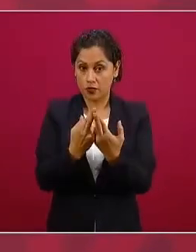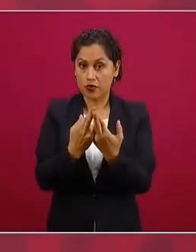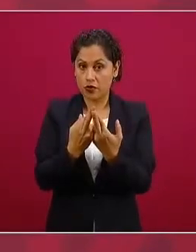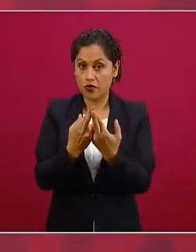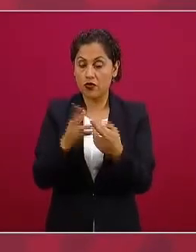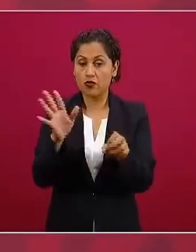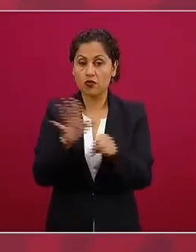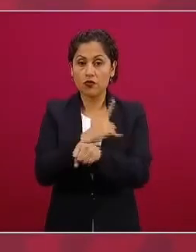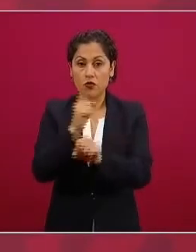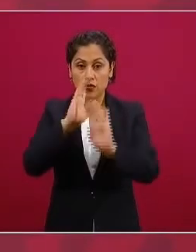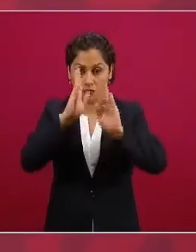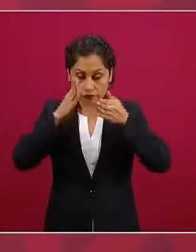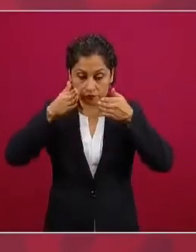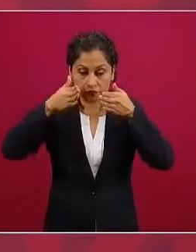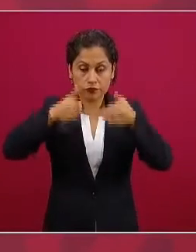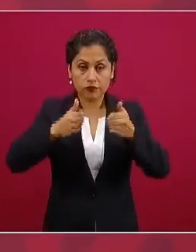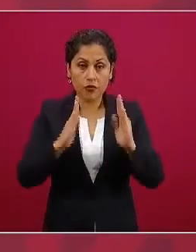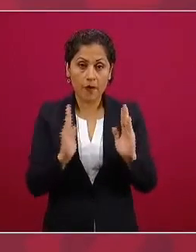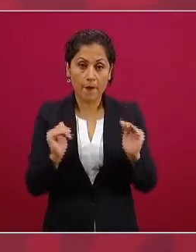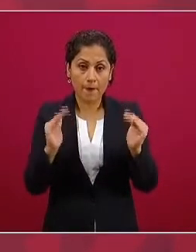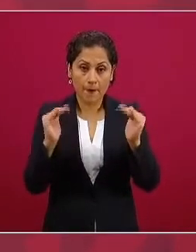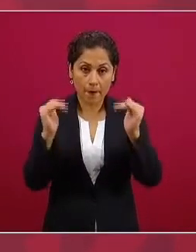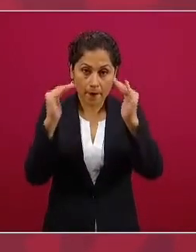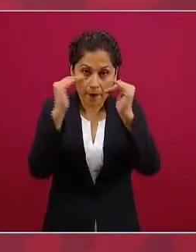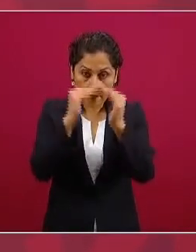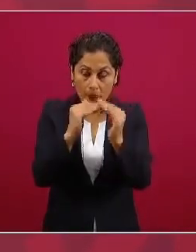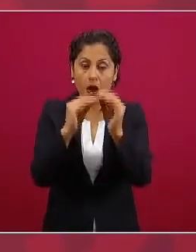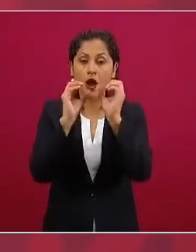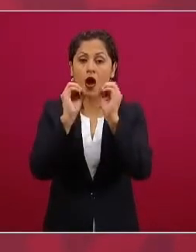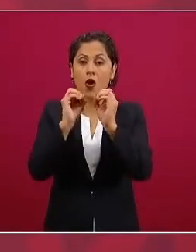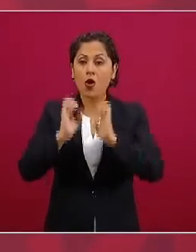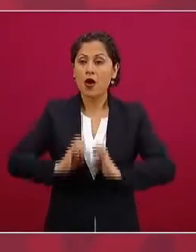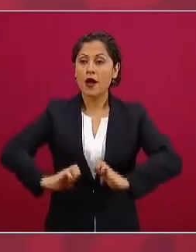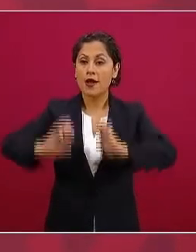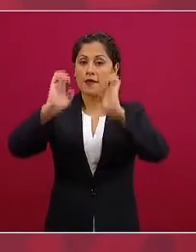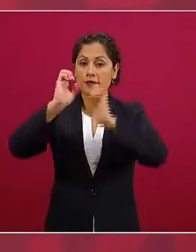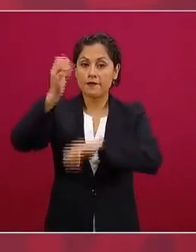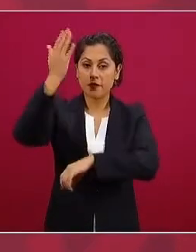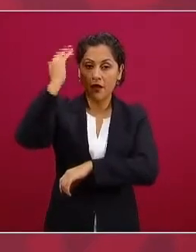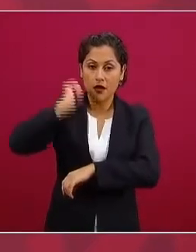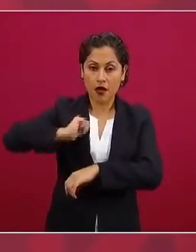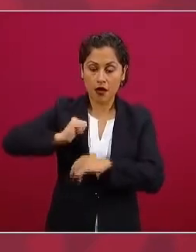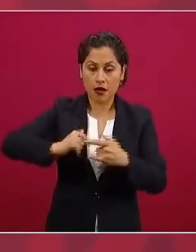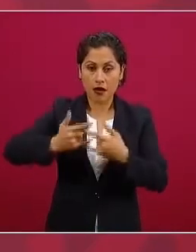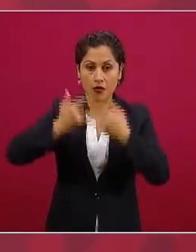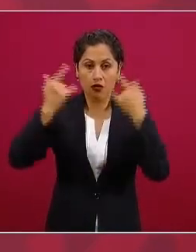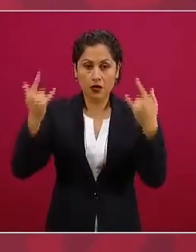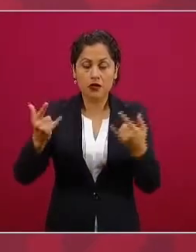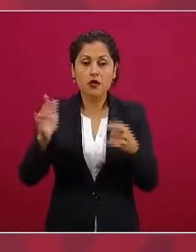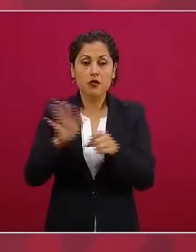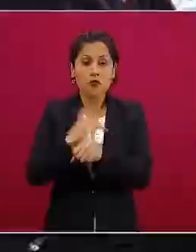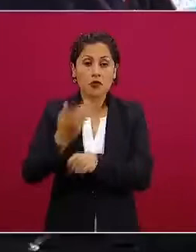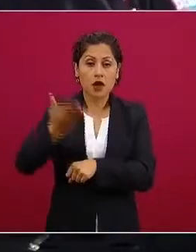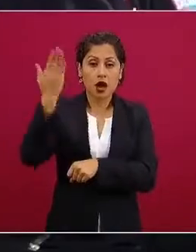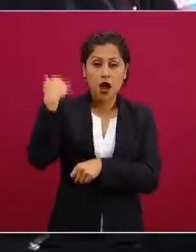edificios públicos dañados por los sismos y también por el abandono